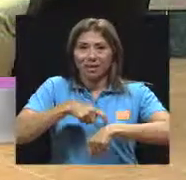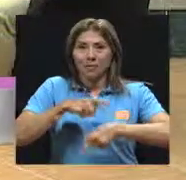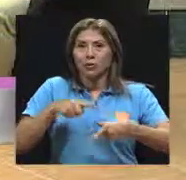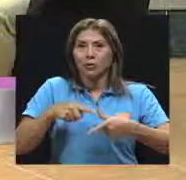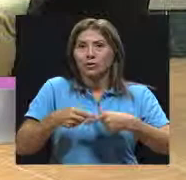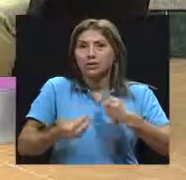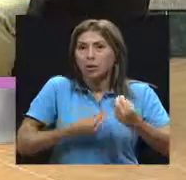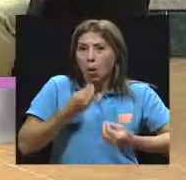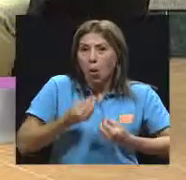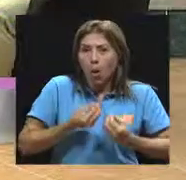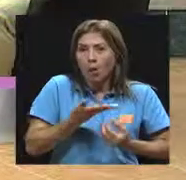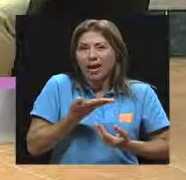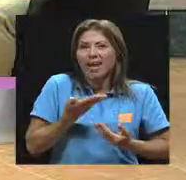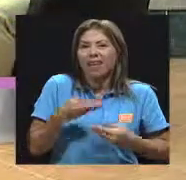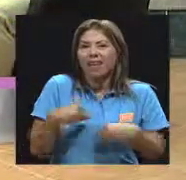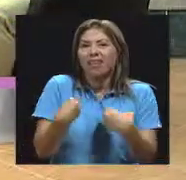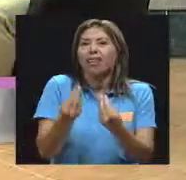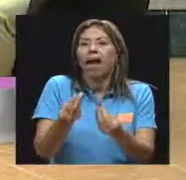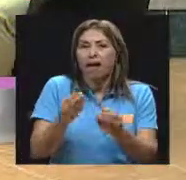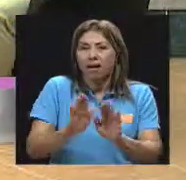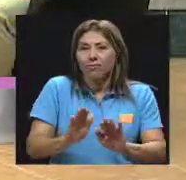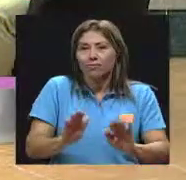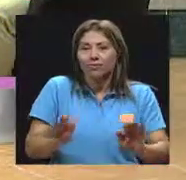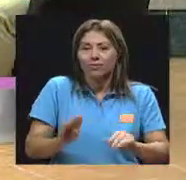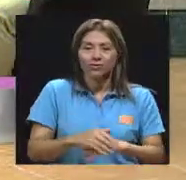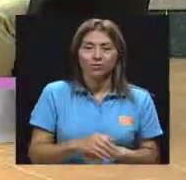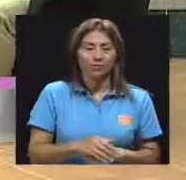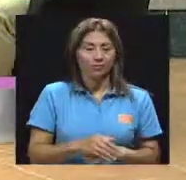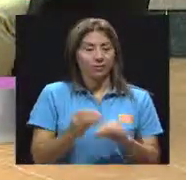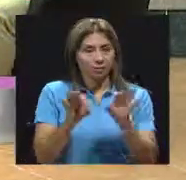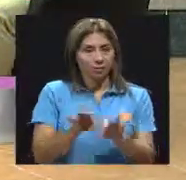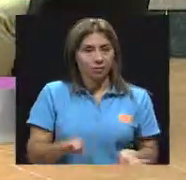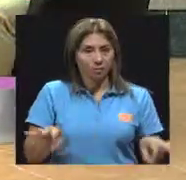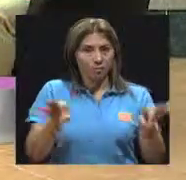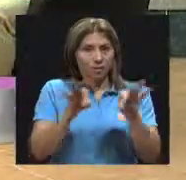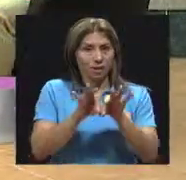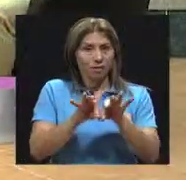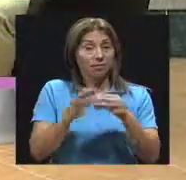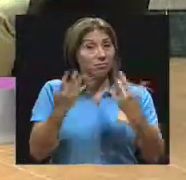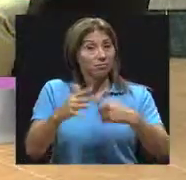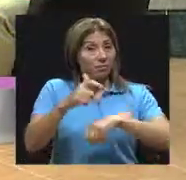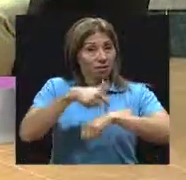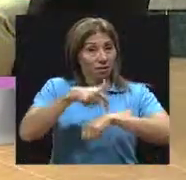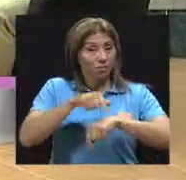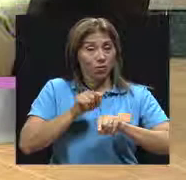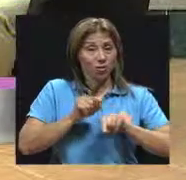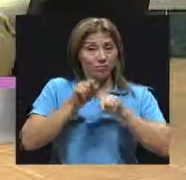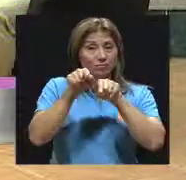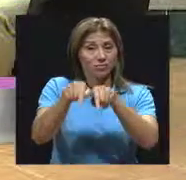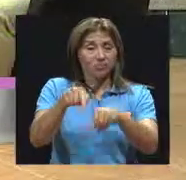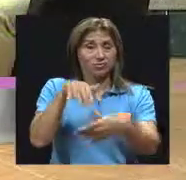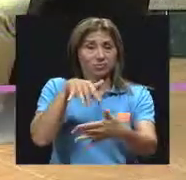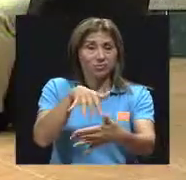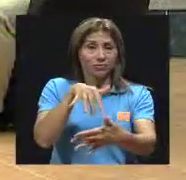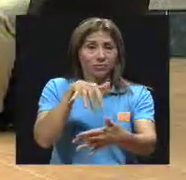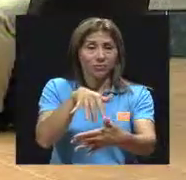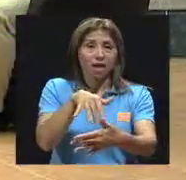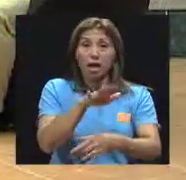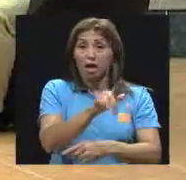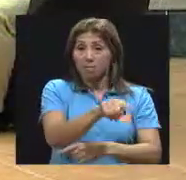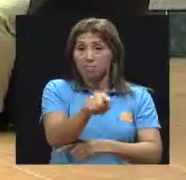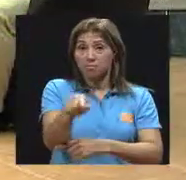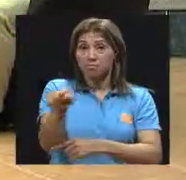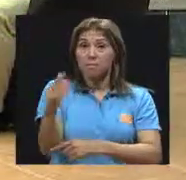lineamientos que es importante que cada vez que empieza el periodo escolar, las mamás se acercan a nosotros como escuela de nutrición,